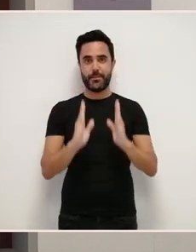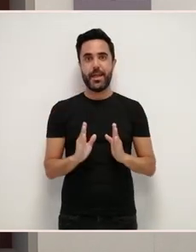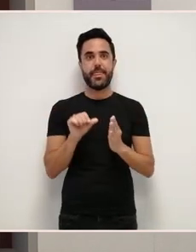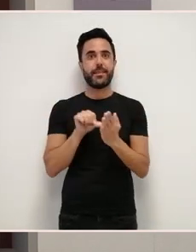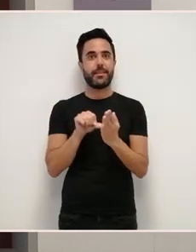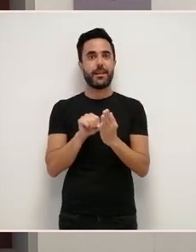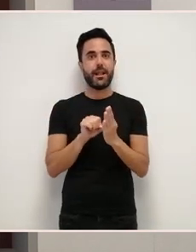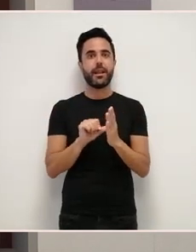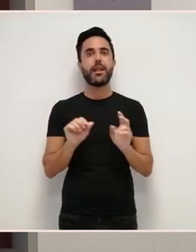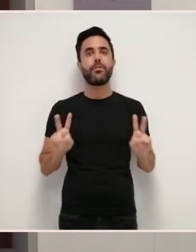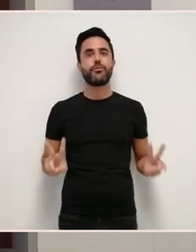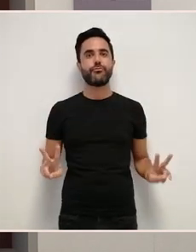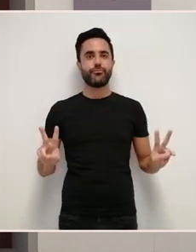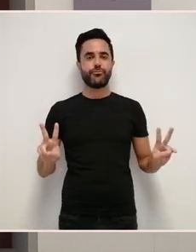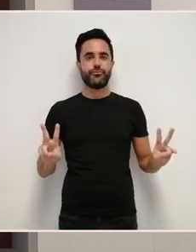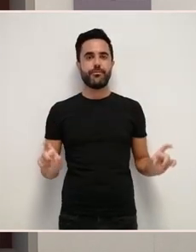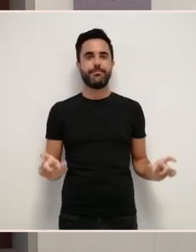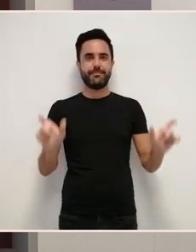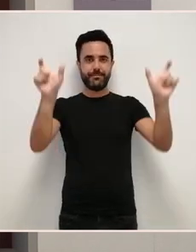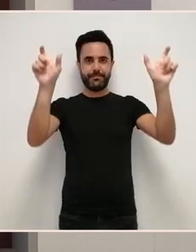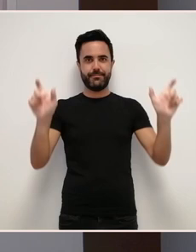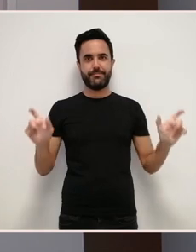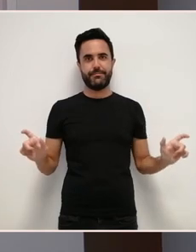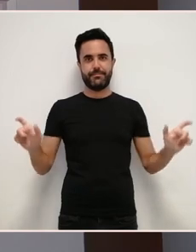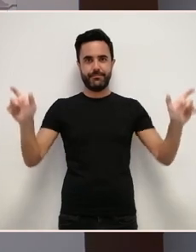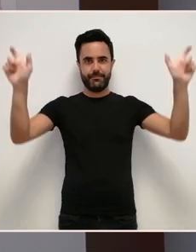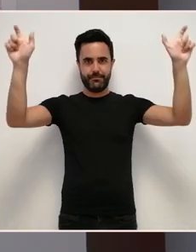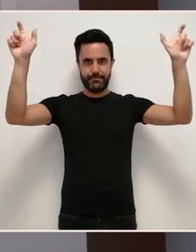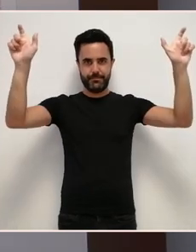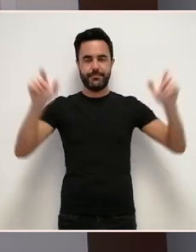Unha vía central e catro vías laterais